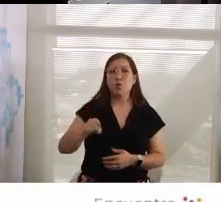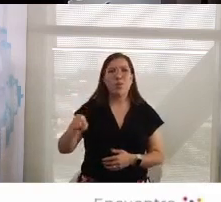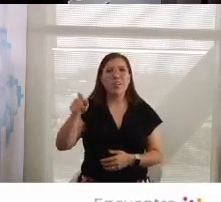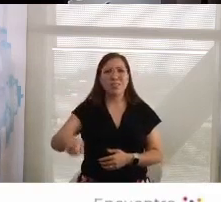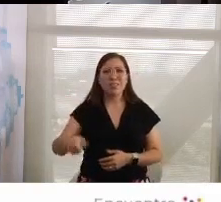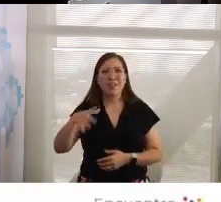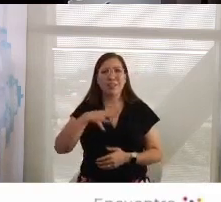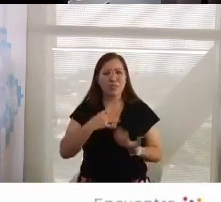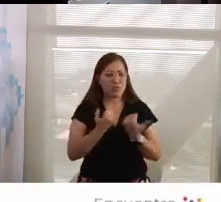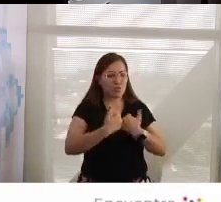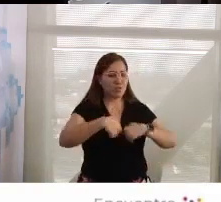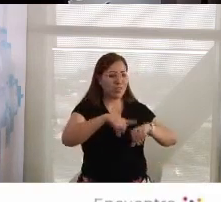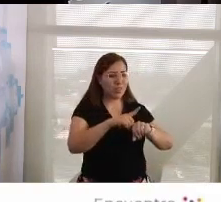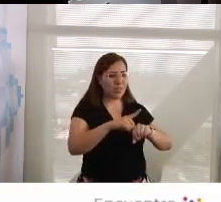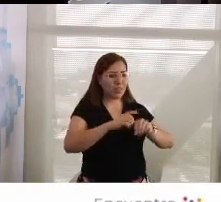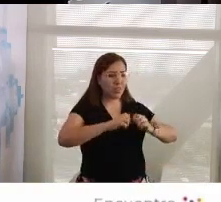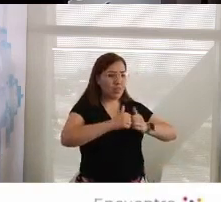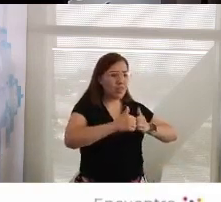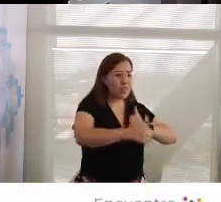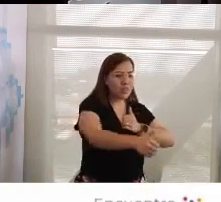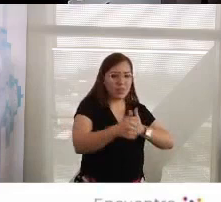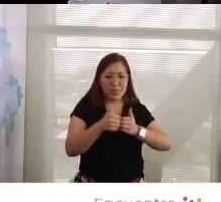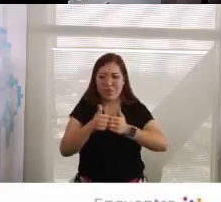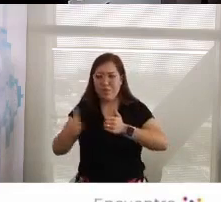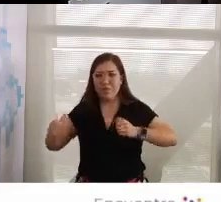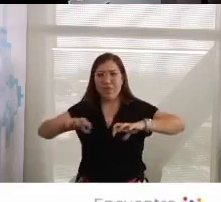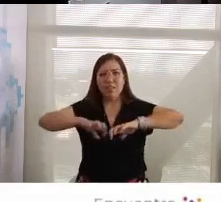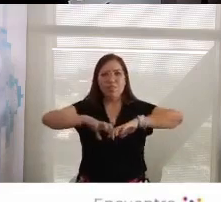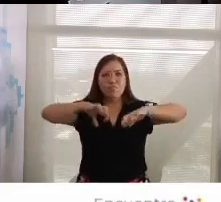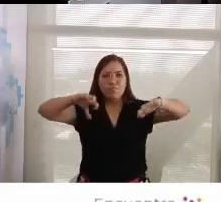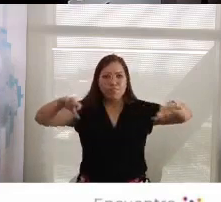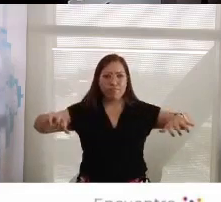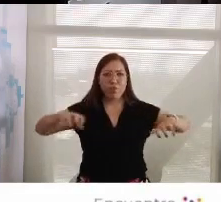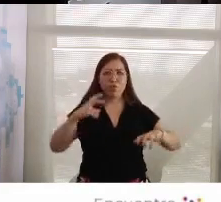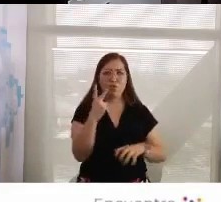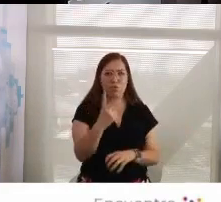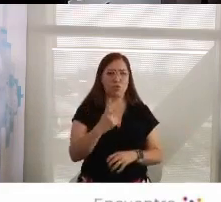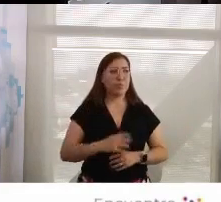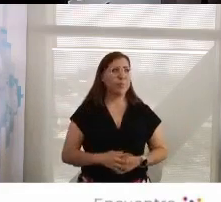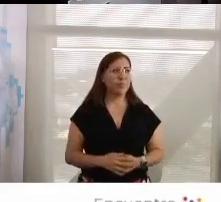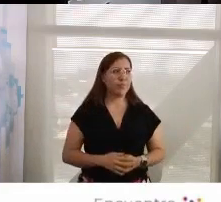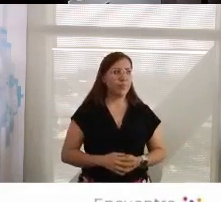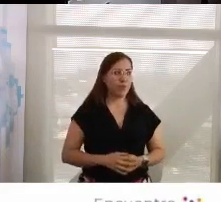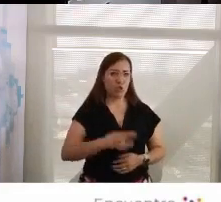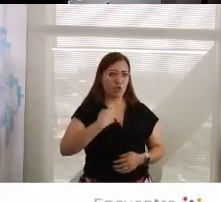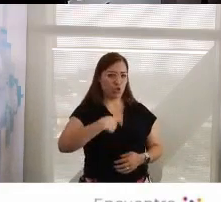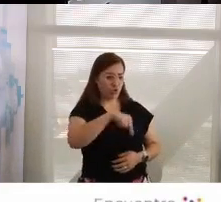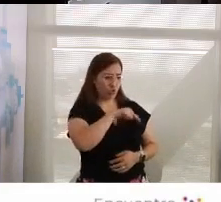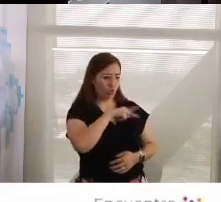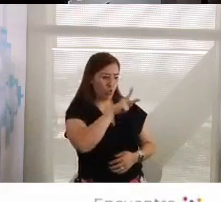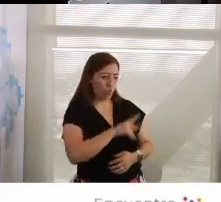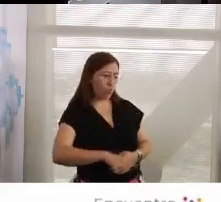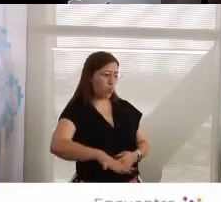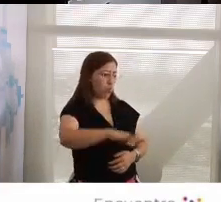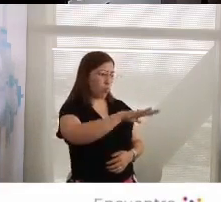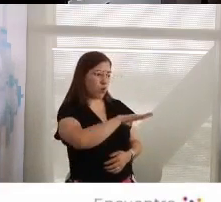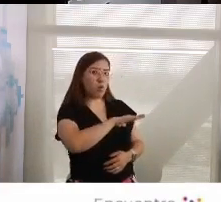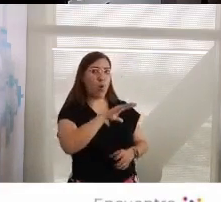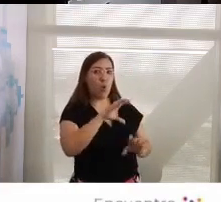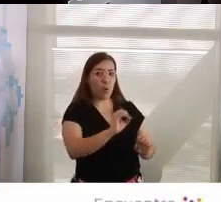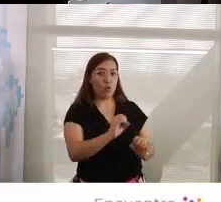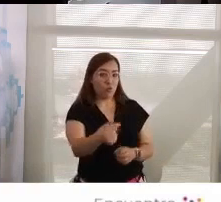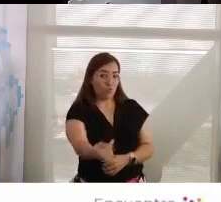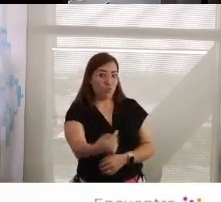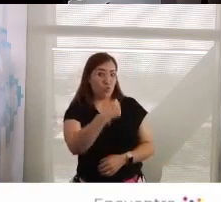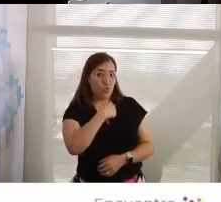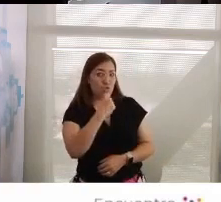divide a la sociedad y a la política en dos. Nosotros, el pueblo, o más propiamente yo,